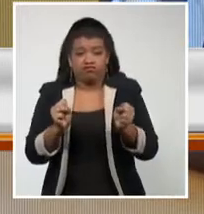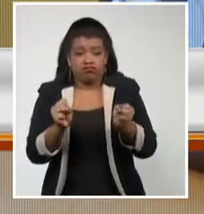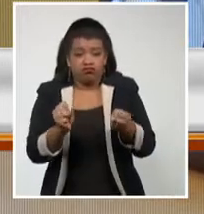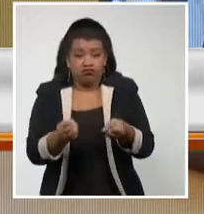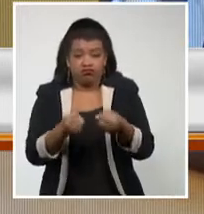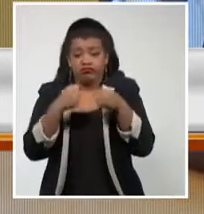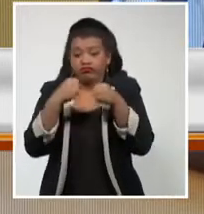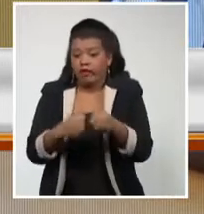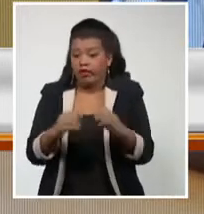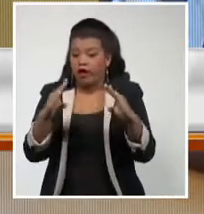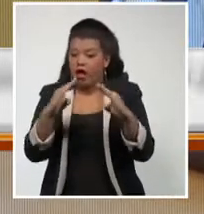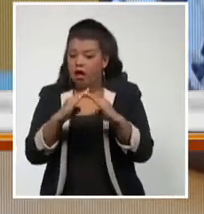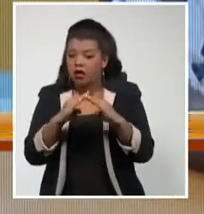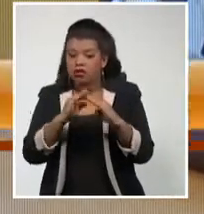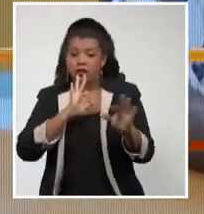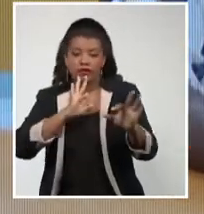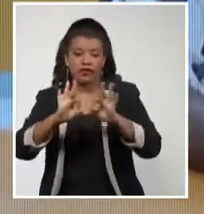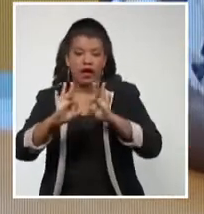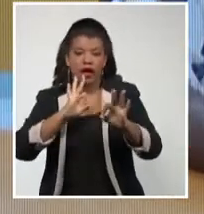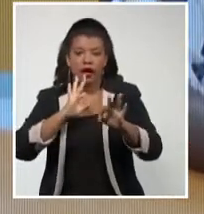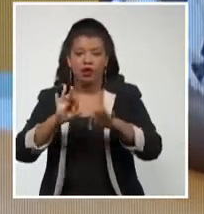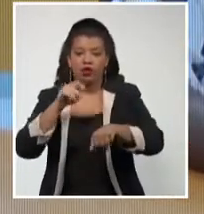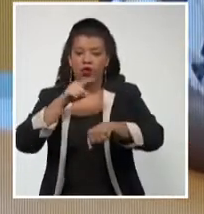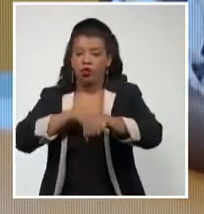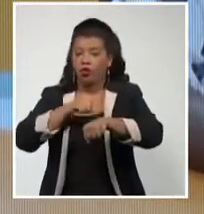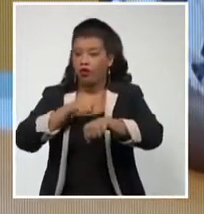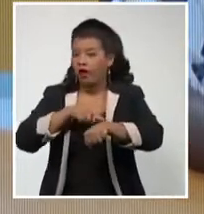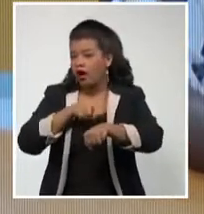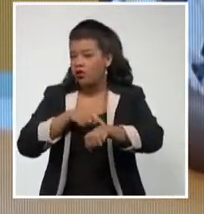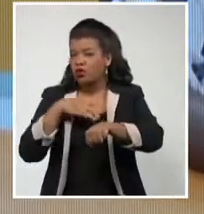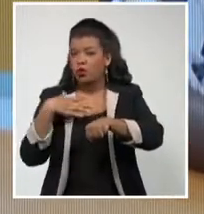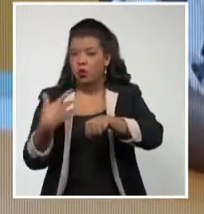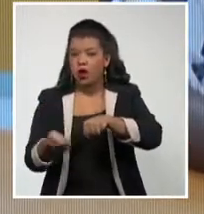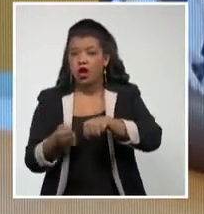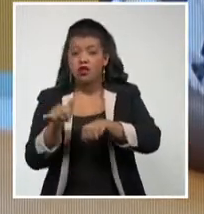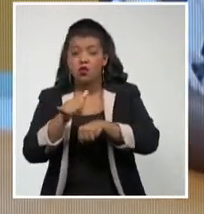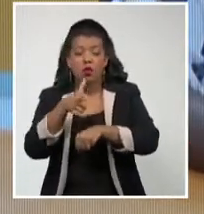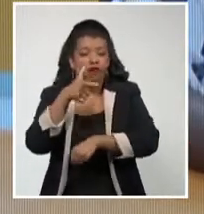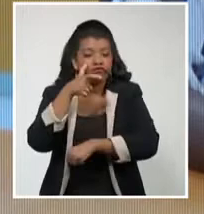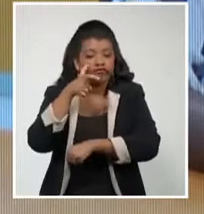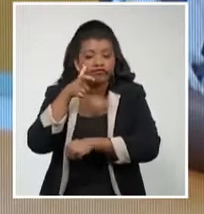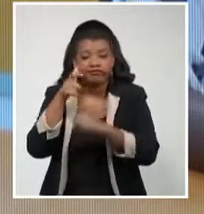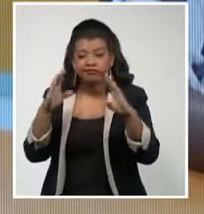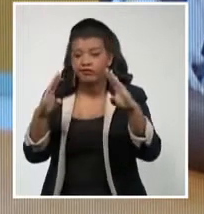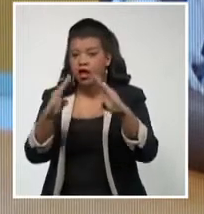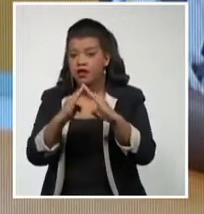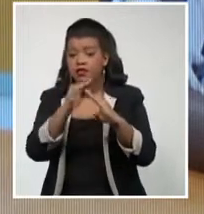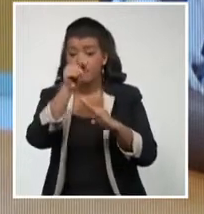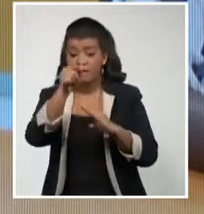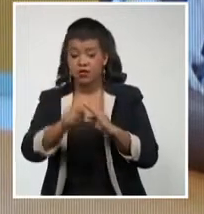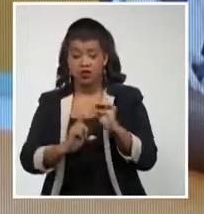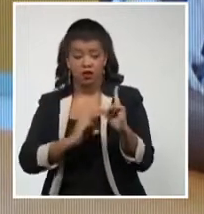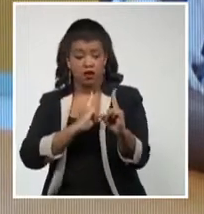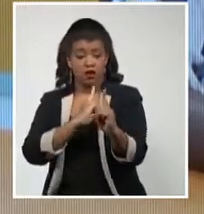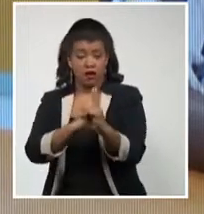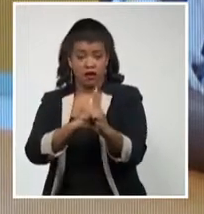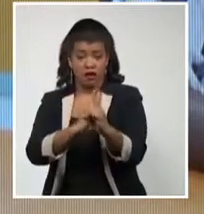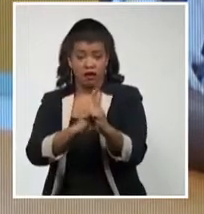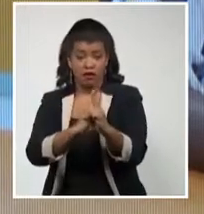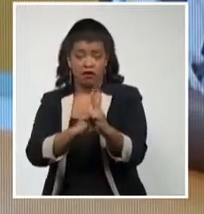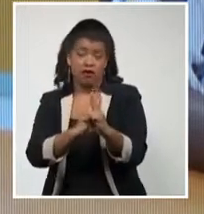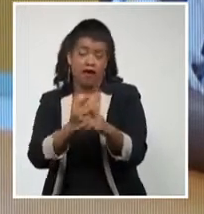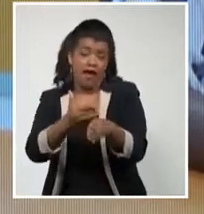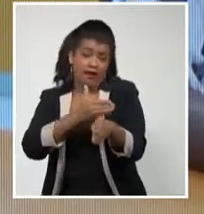restricción de movimiento en determinado horario, el incremento de la vigilancia en las viviendas, los contactos, en el número que mencionábamos,